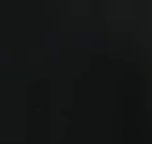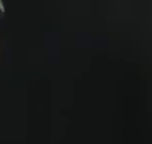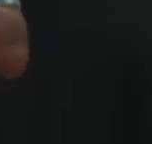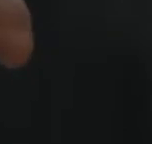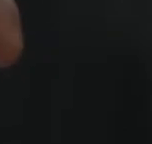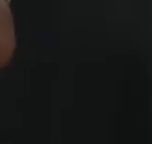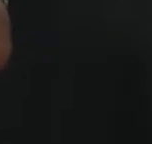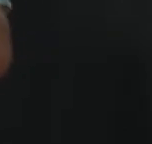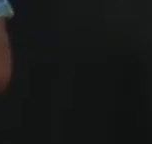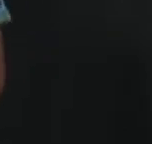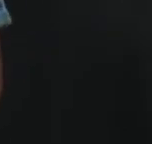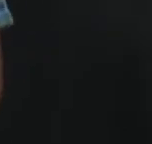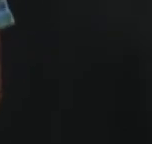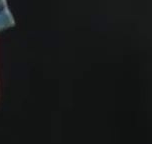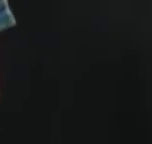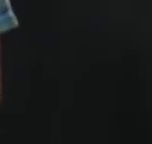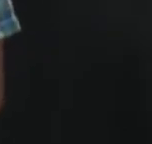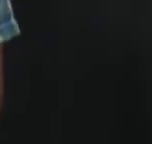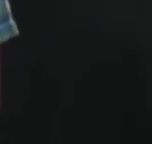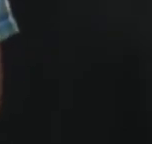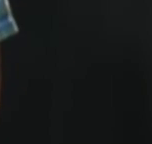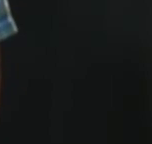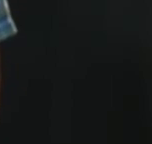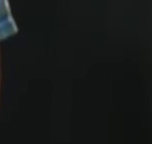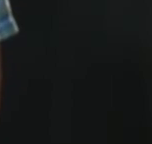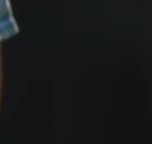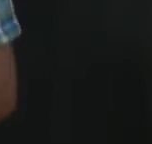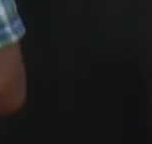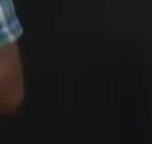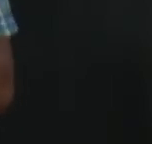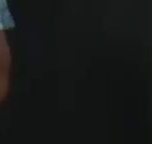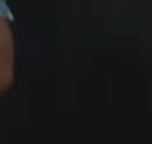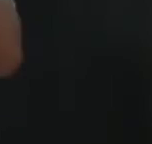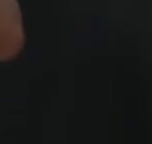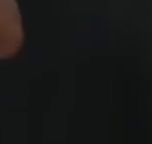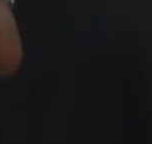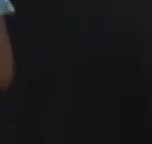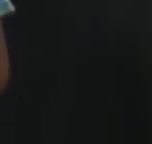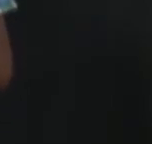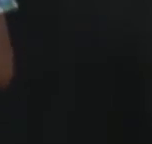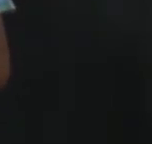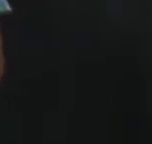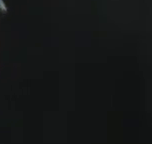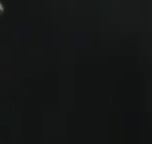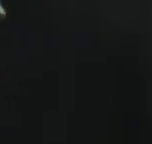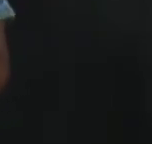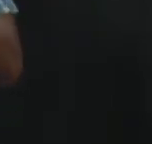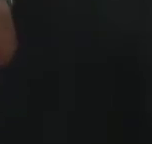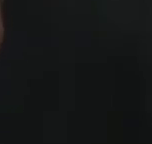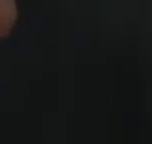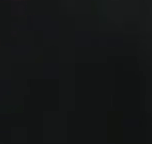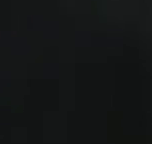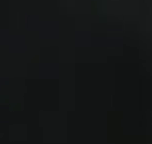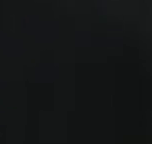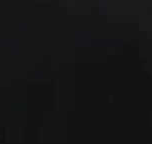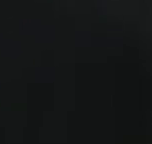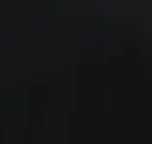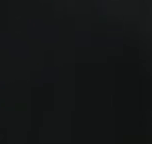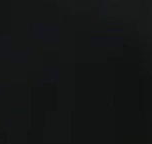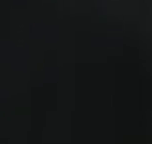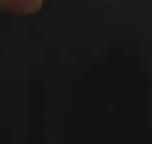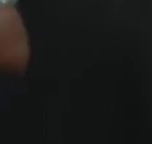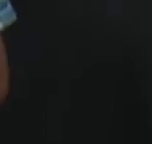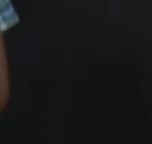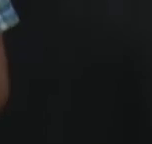Hoy quiero expresarles un saludo de parte de toda la comunidad sorda y quiero enseñarles algo muy importante